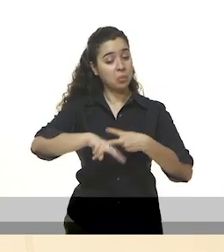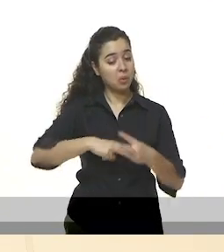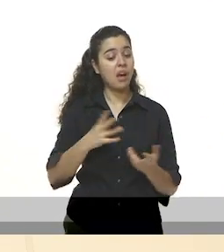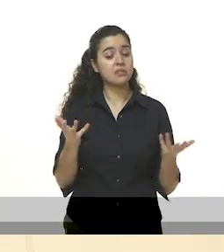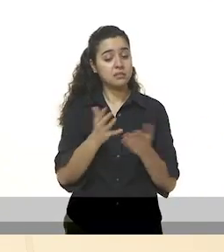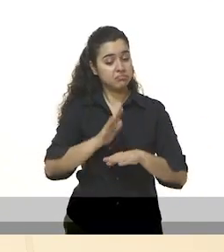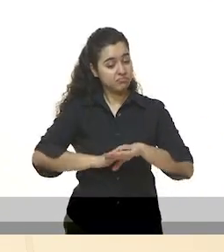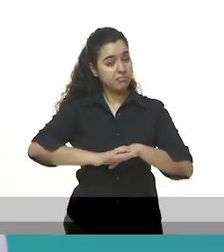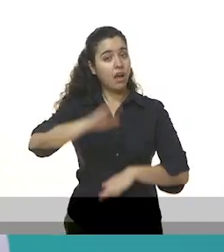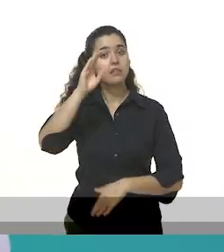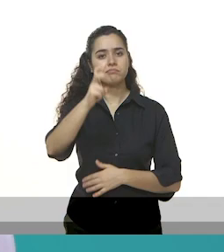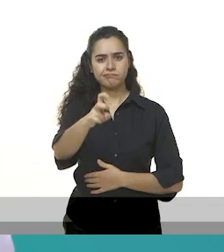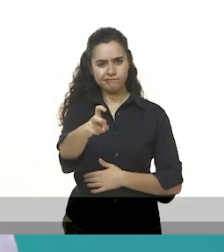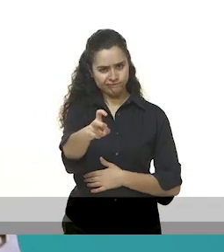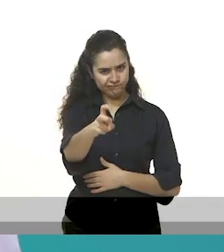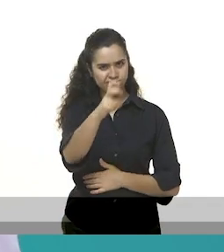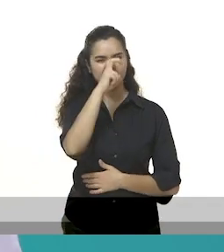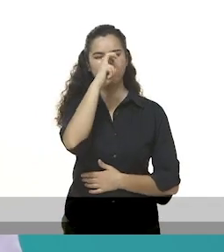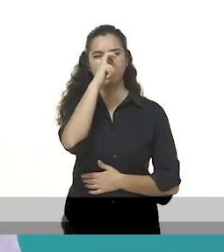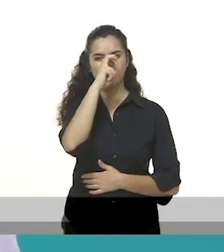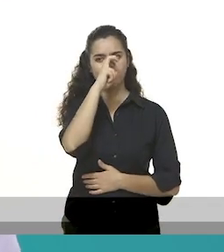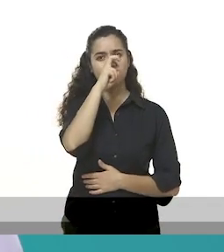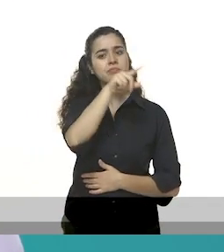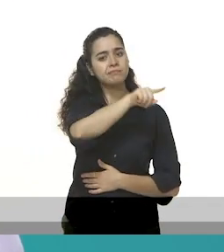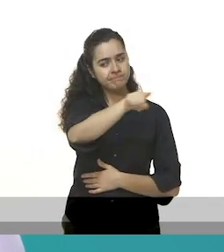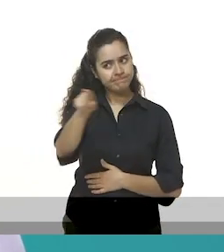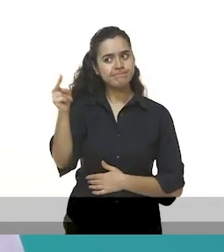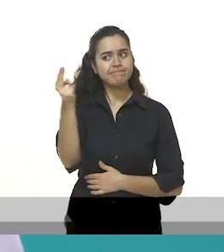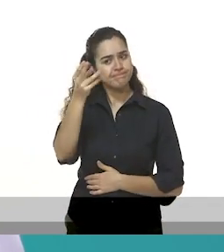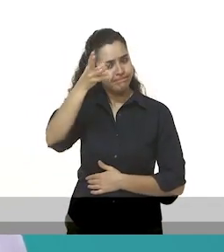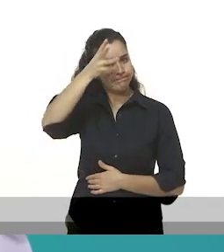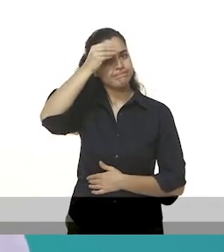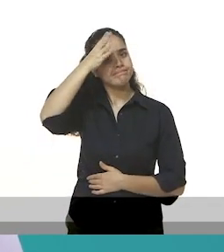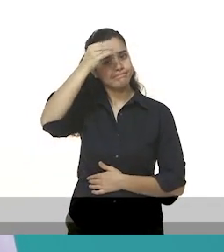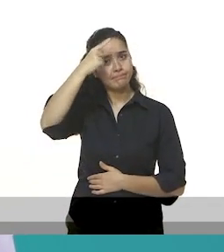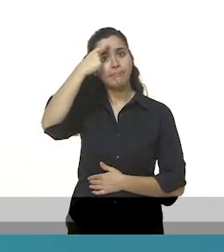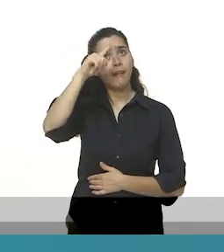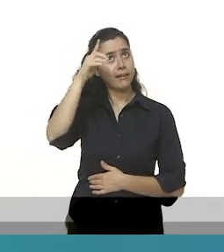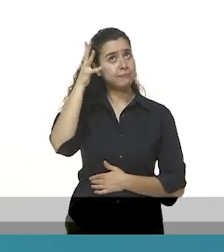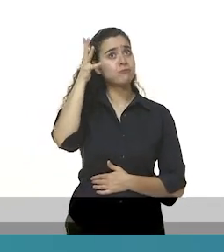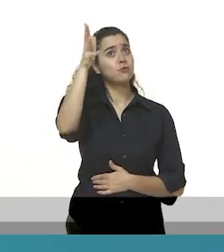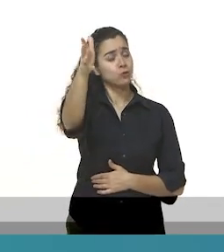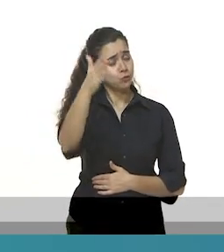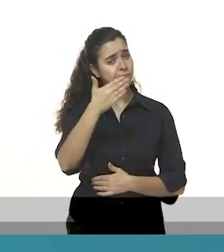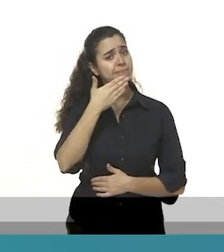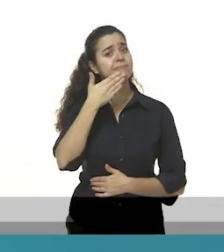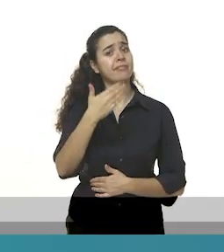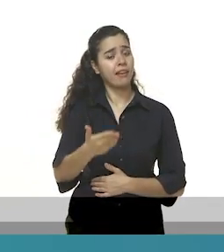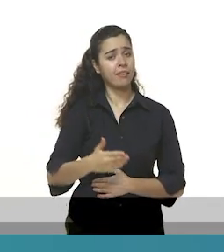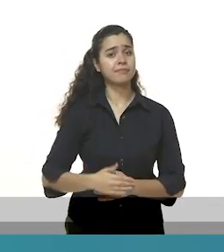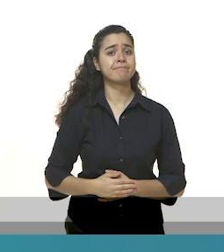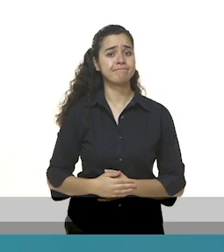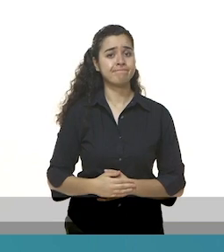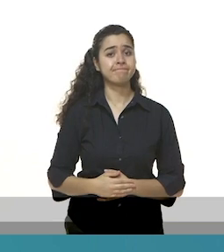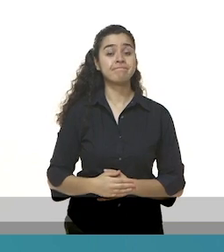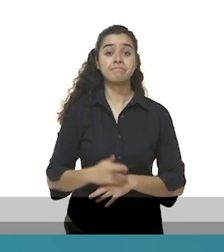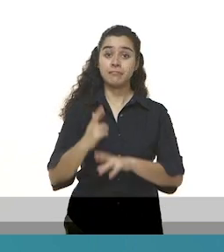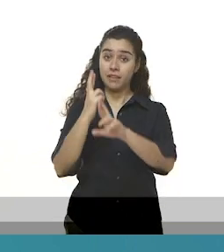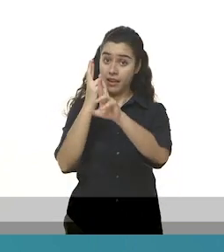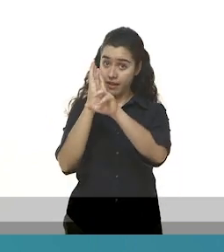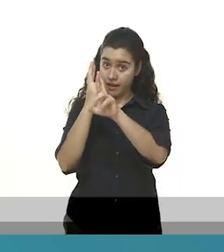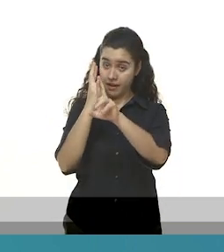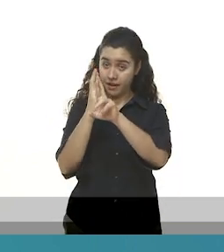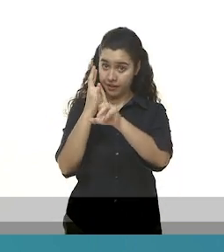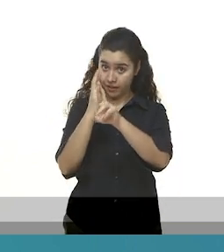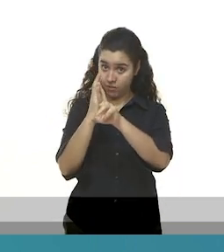exigente con ustedes. Algún día se darán cuenta que lo que les he dicho es por su bien. Así que cuando termine el recreo, quiero que